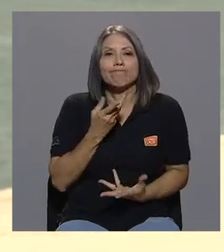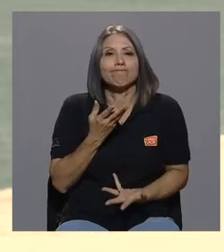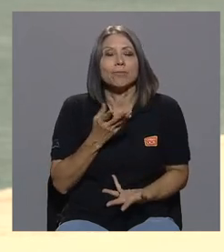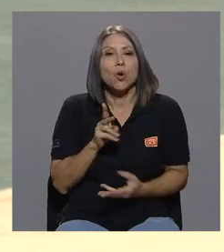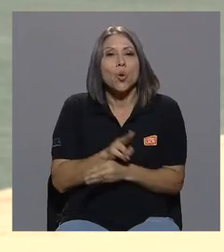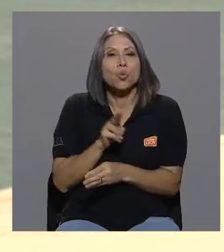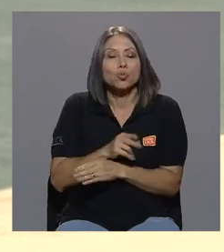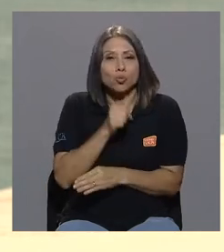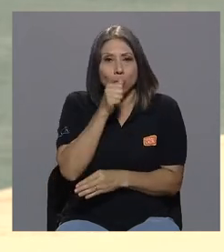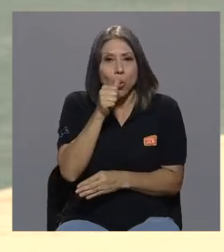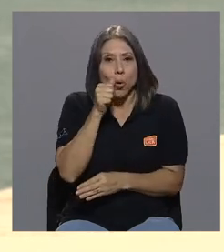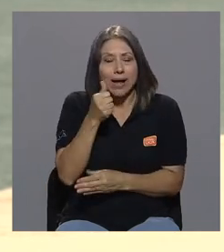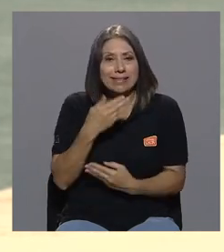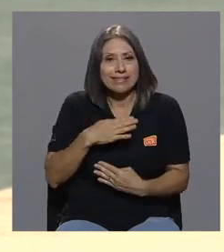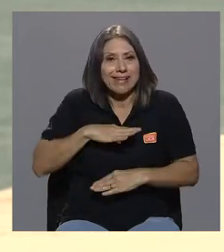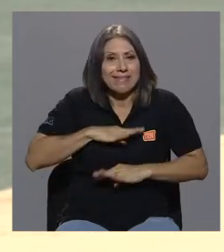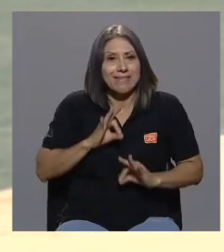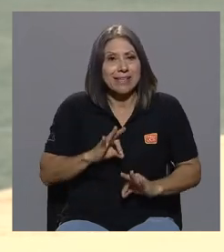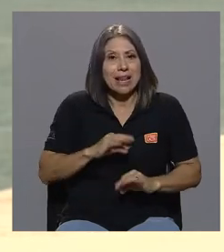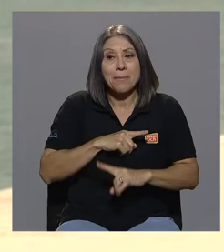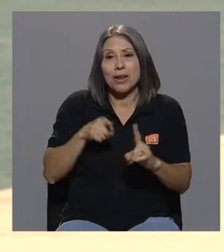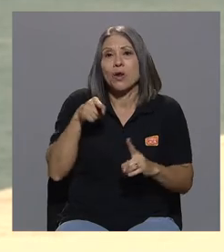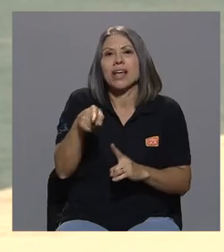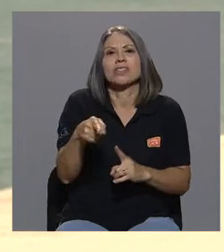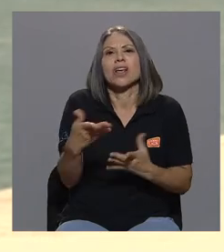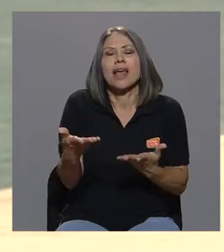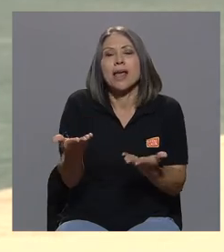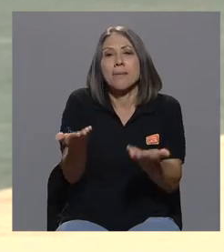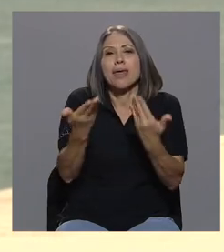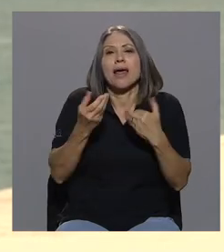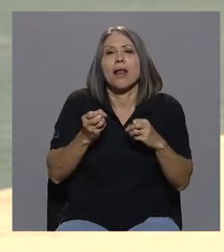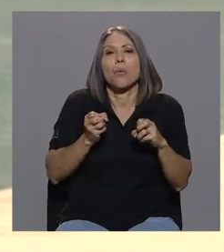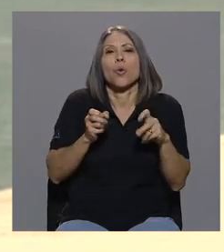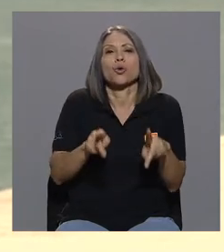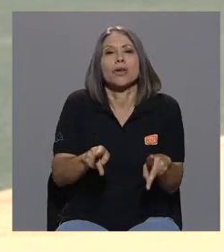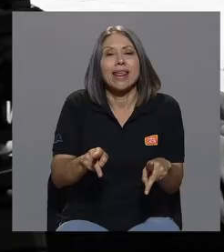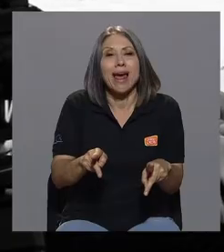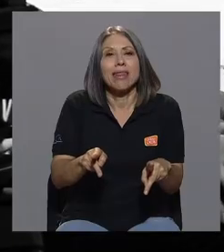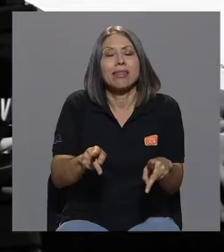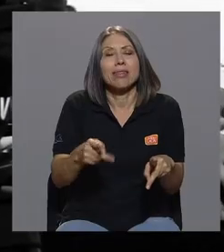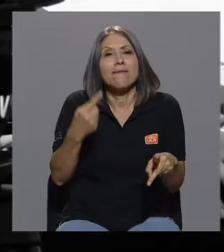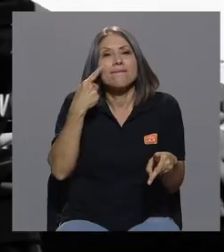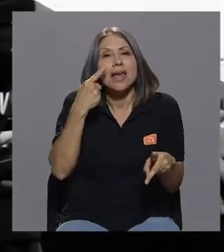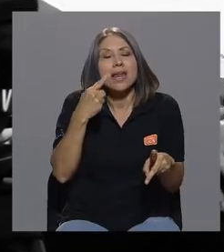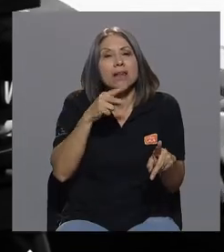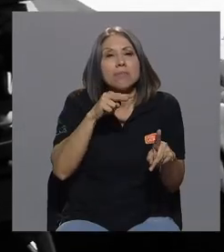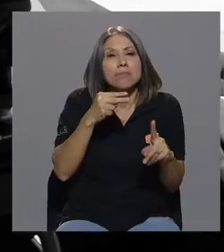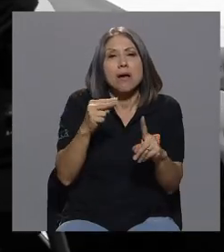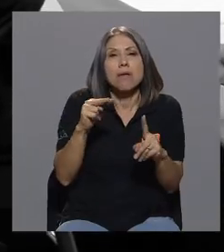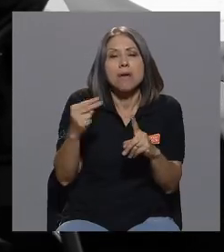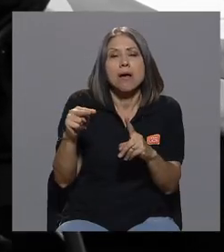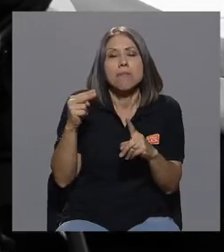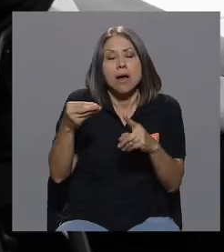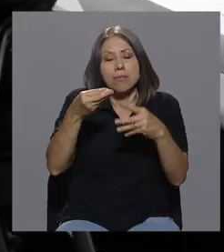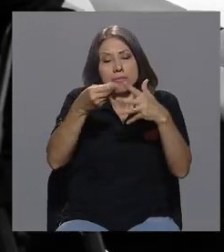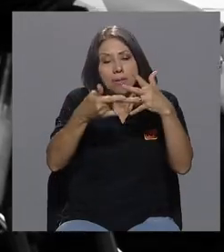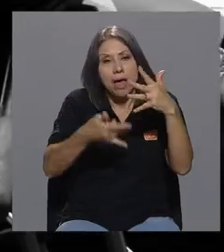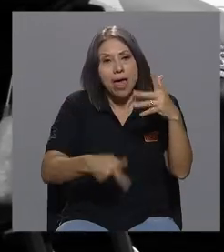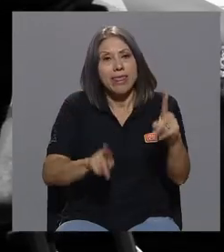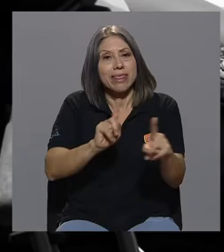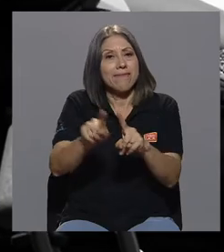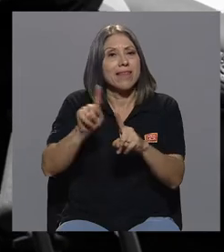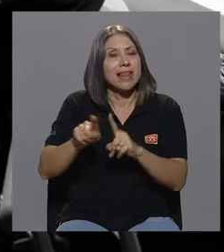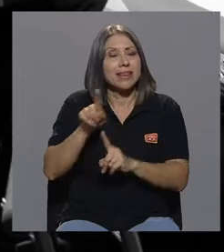de abrir el panorama y ver la vida desde otras perspectivas